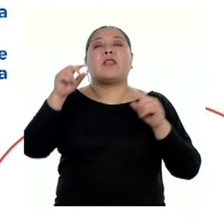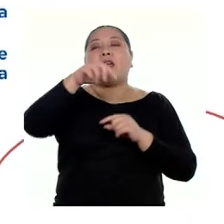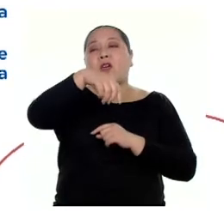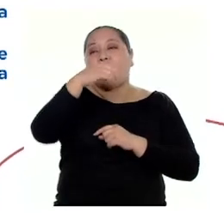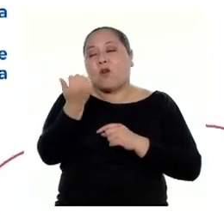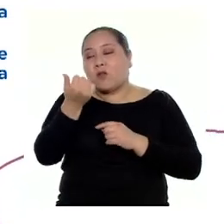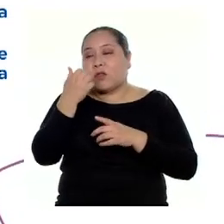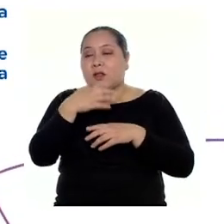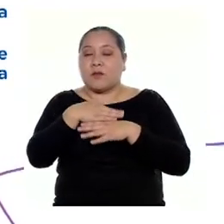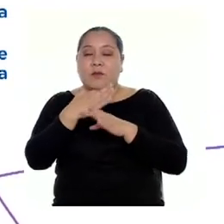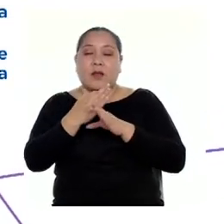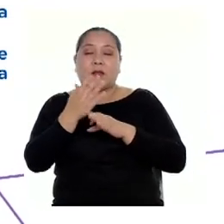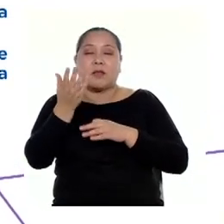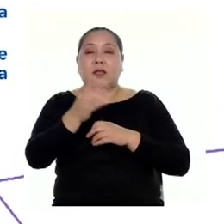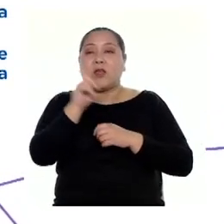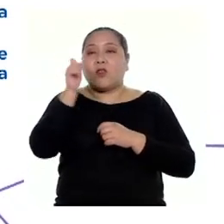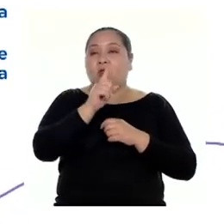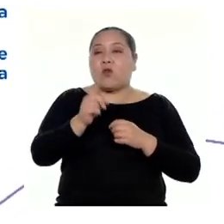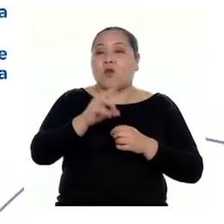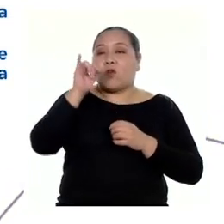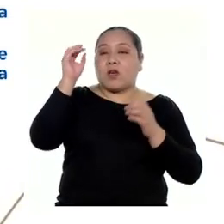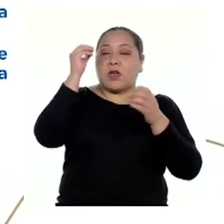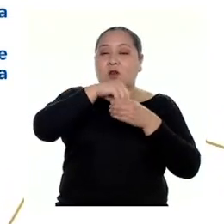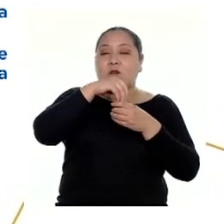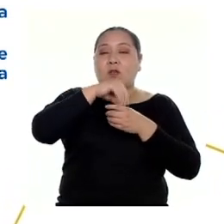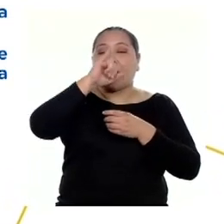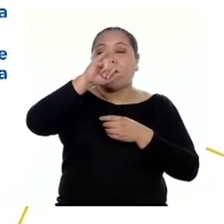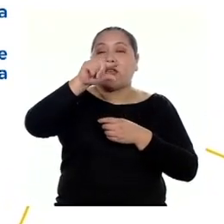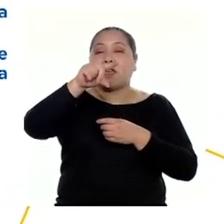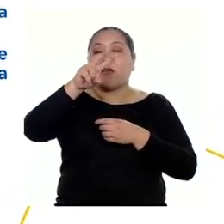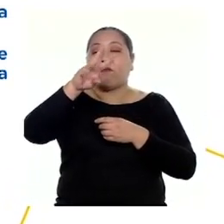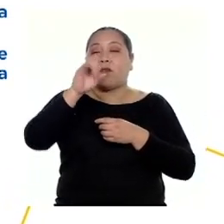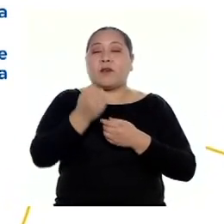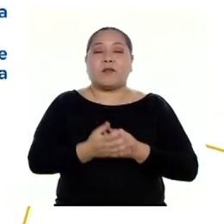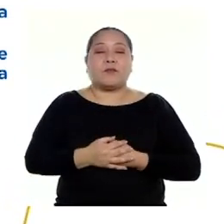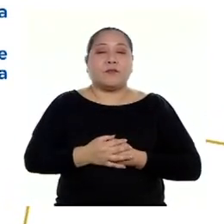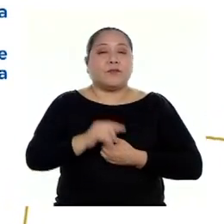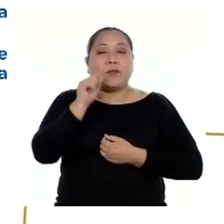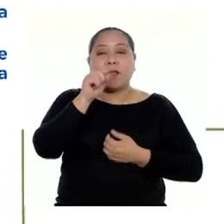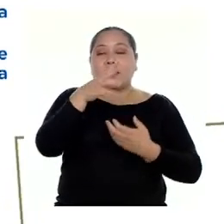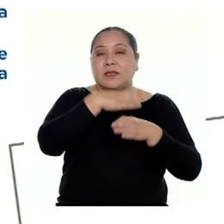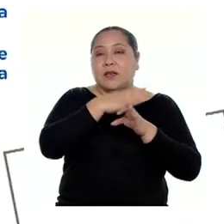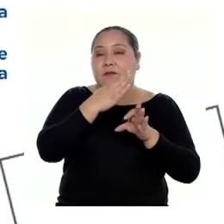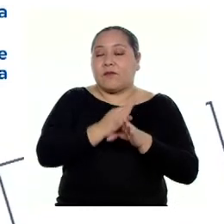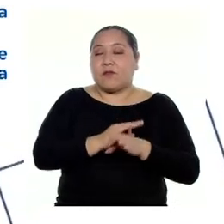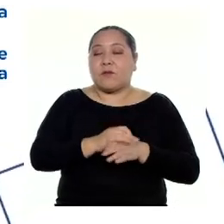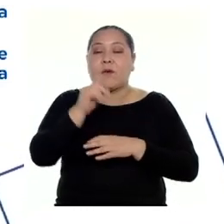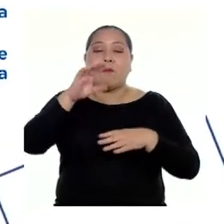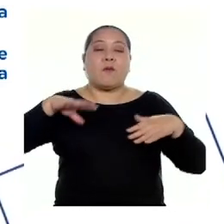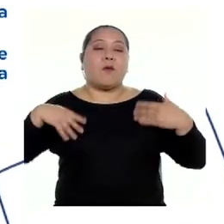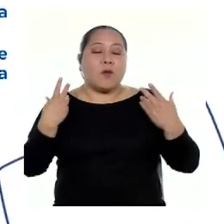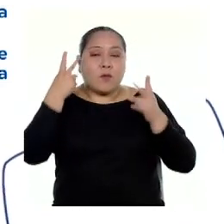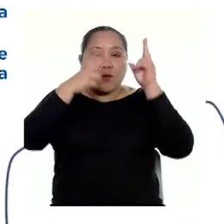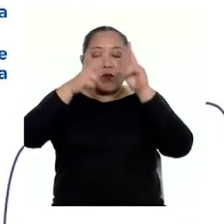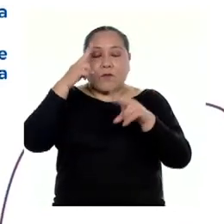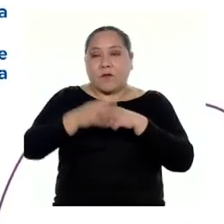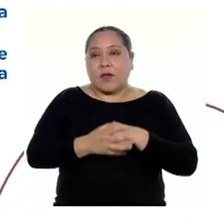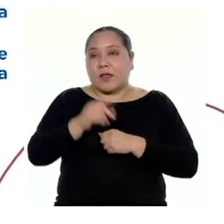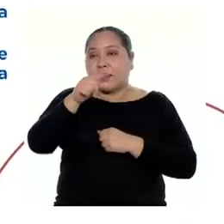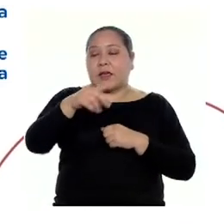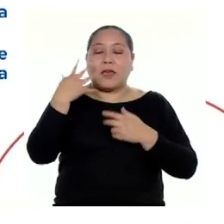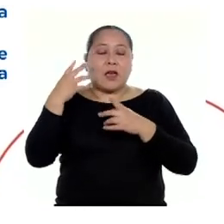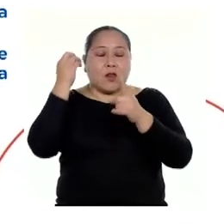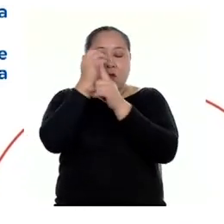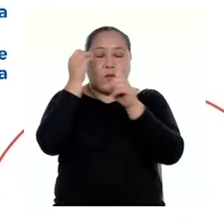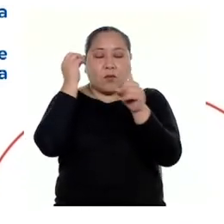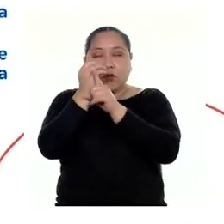otra marca, que no incluía el IGB en su precio inicial. De esta manera, podemos concluir que la